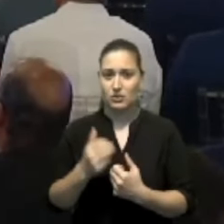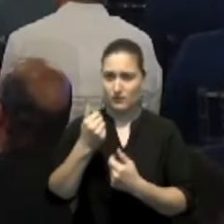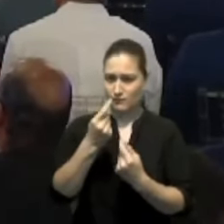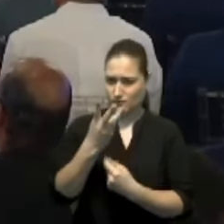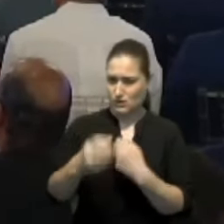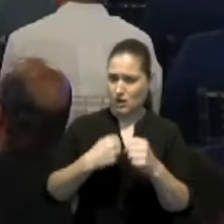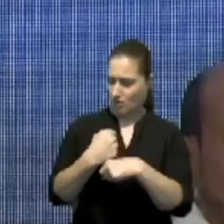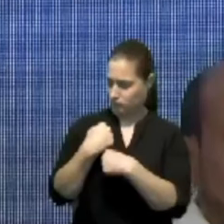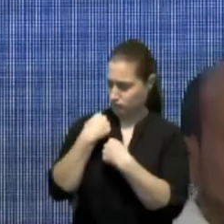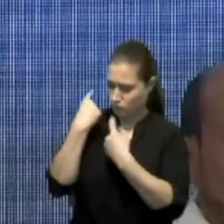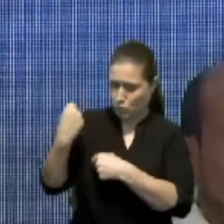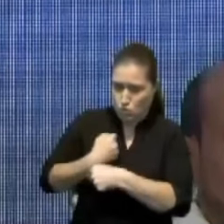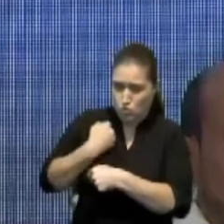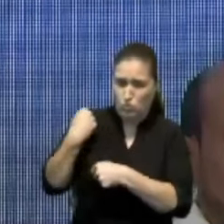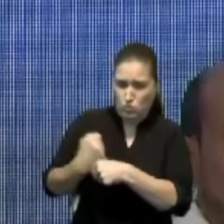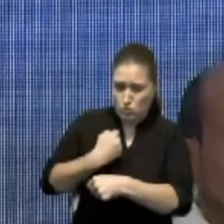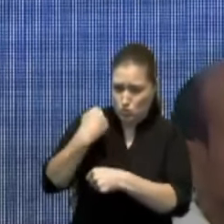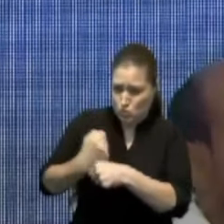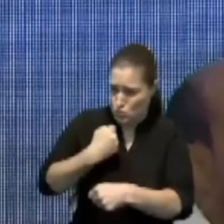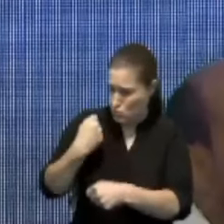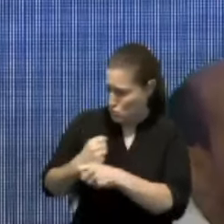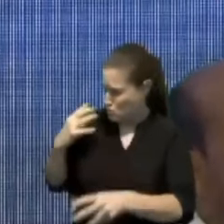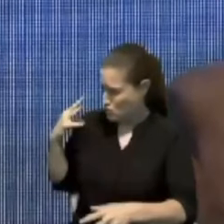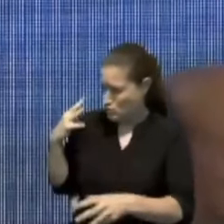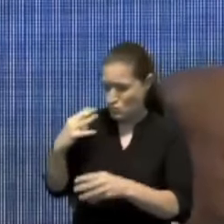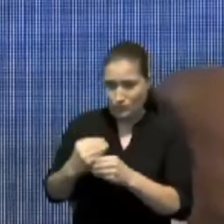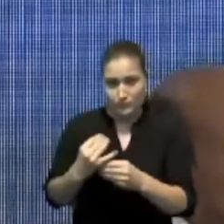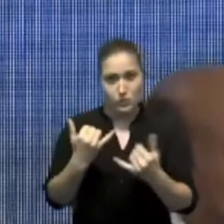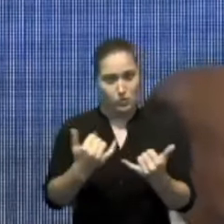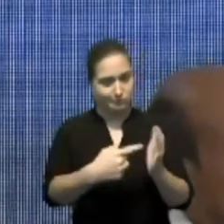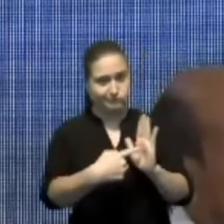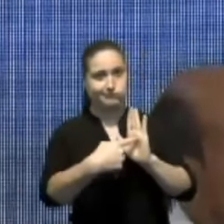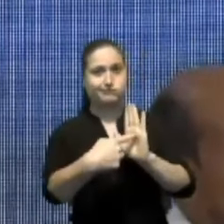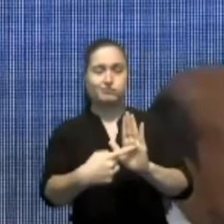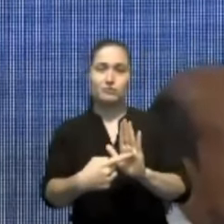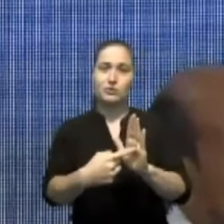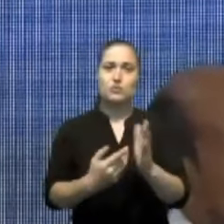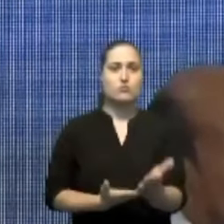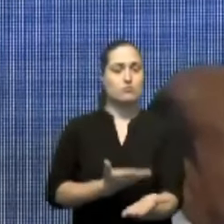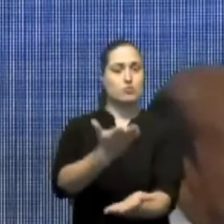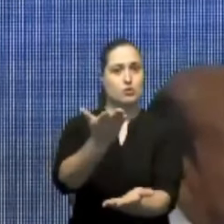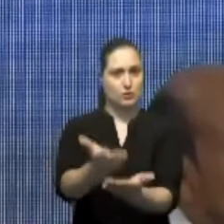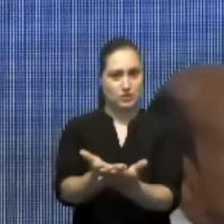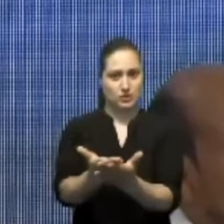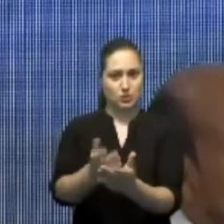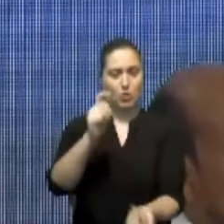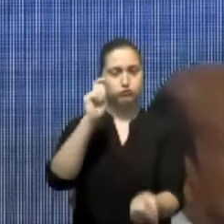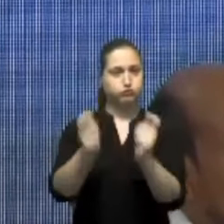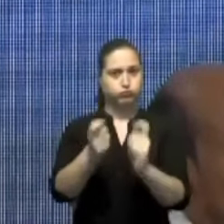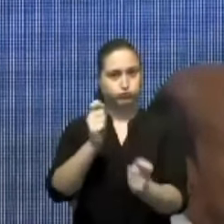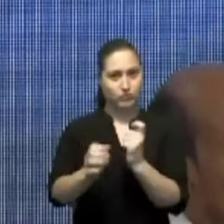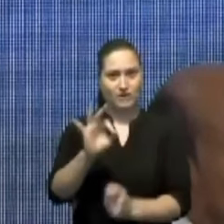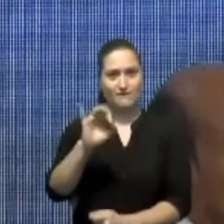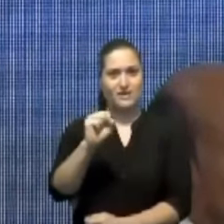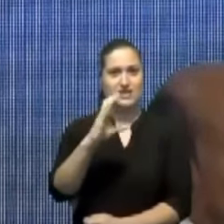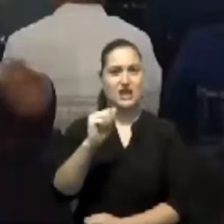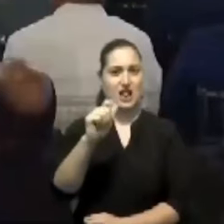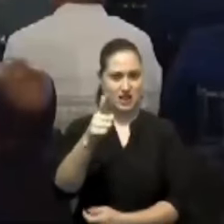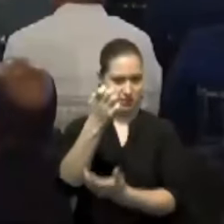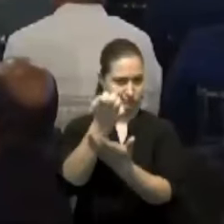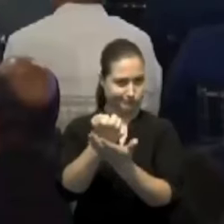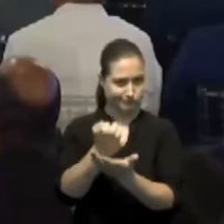arduo trabajo, hoy les presentamos la propuesta de modernización fiscal que hemos preparado con el objetivo de